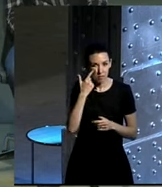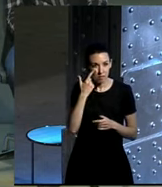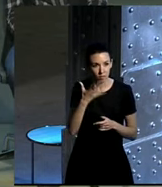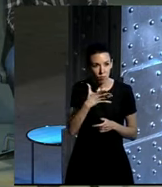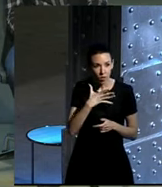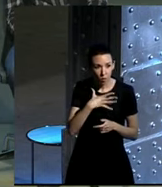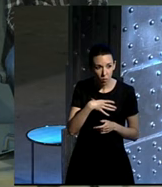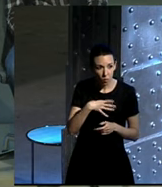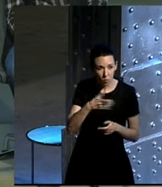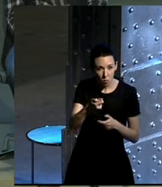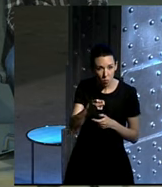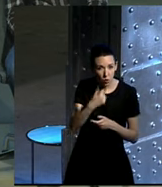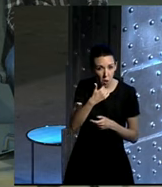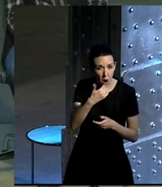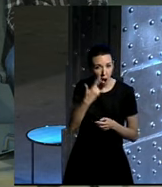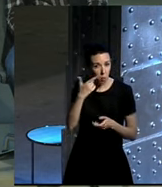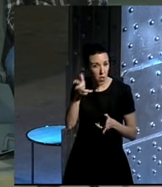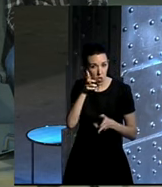Posiblemente tienes que dar algún botoncito abajo.